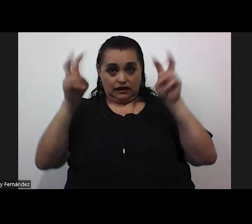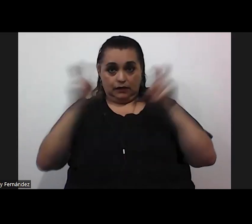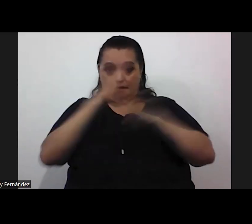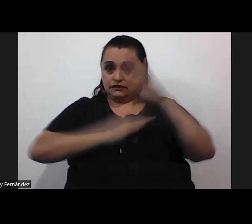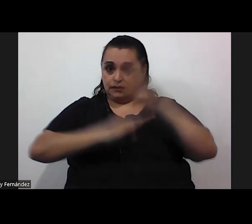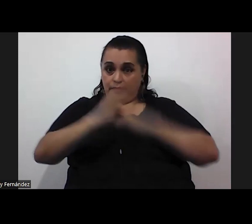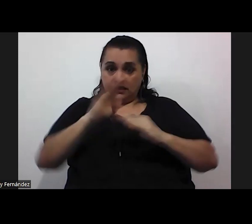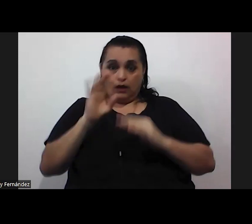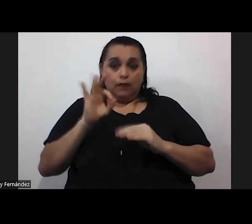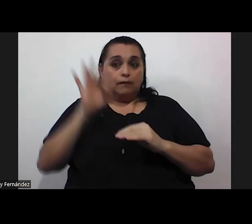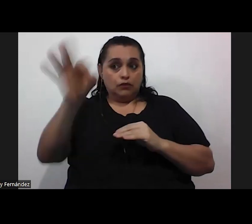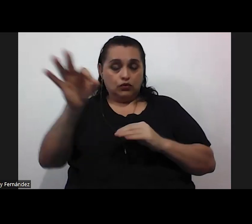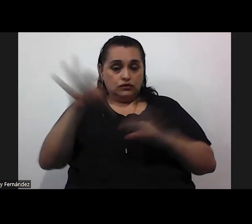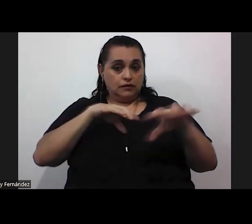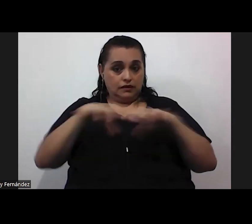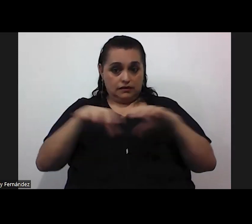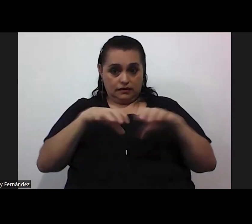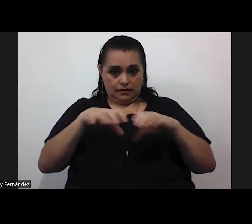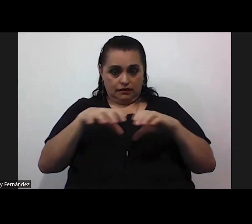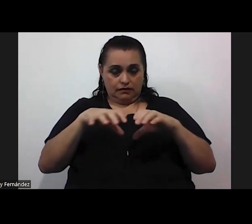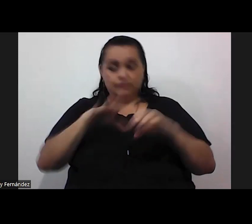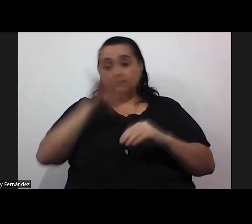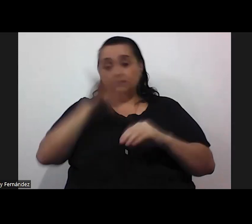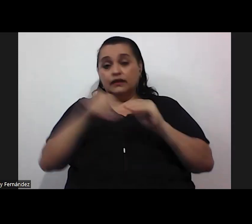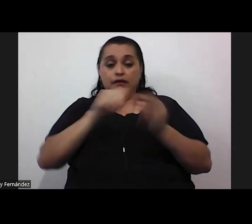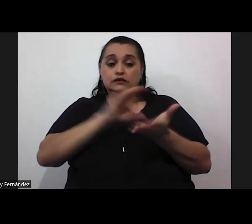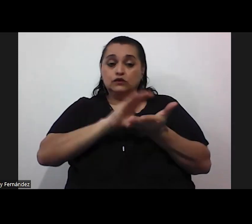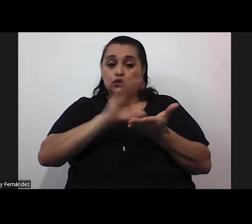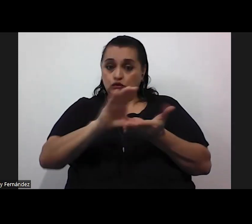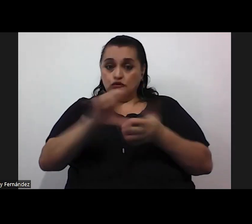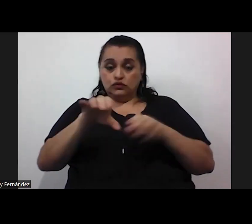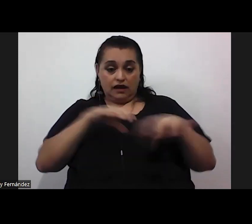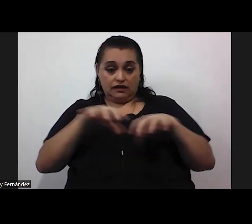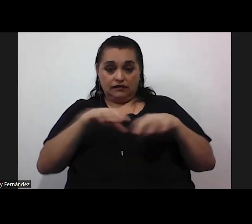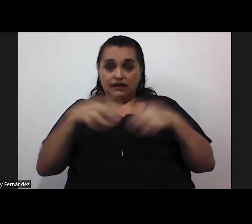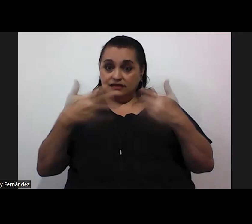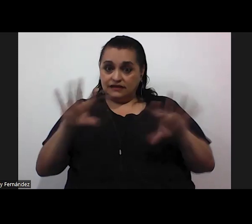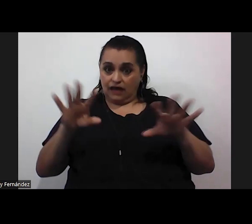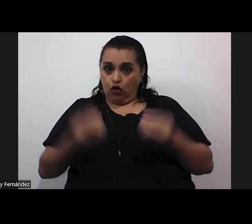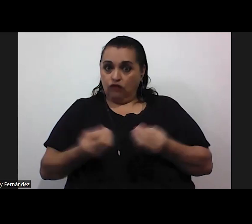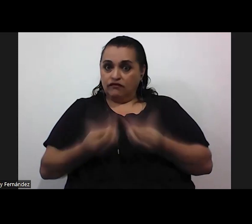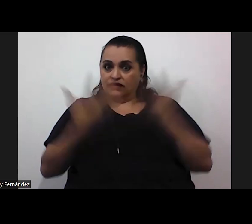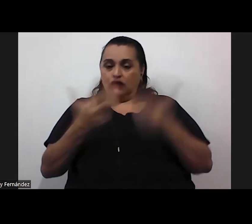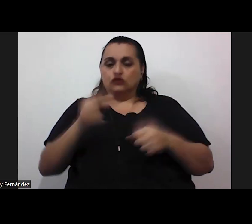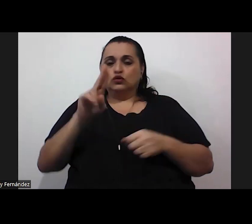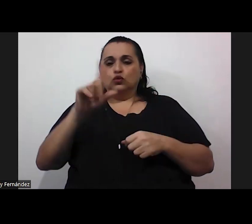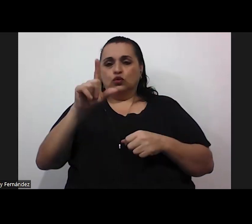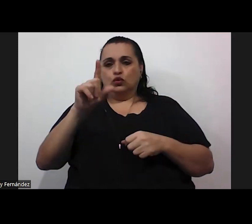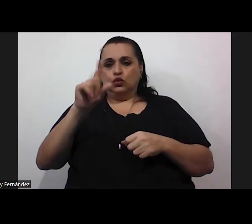una próxima actividad, además de los cursos y actividades que ya están ofertados en Urula al respecto.